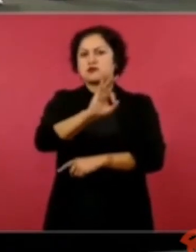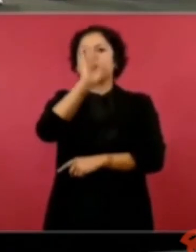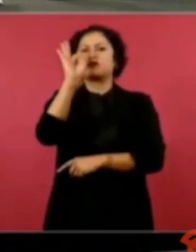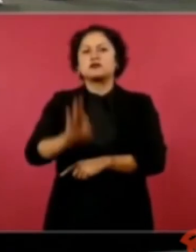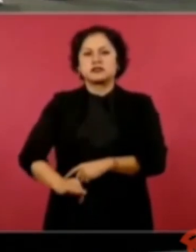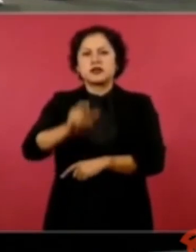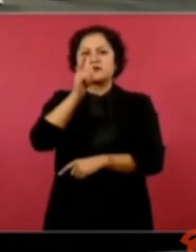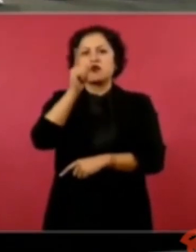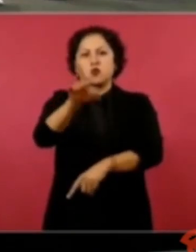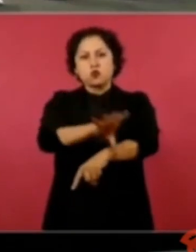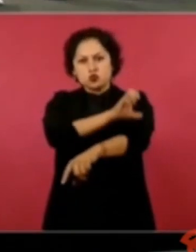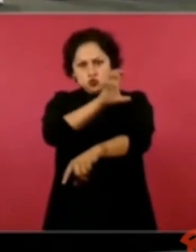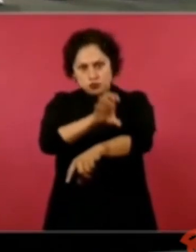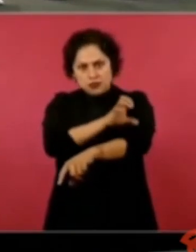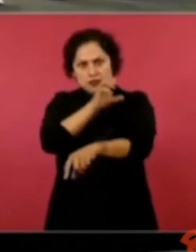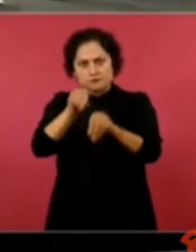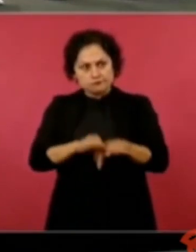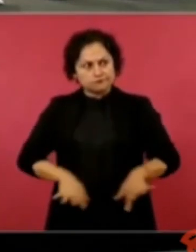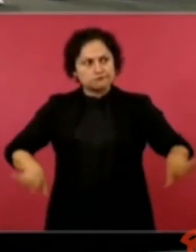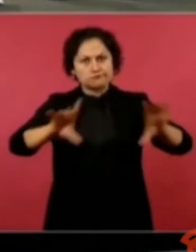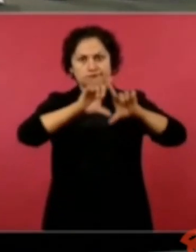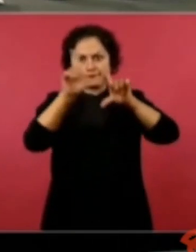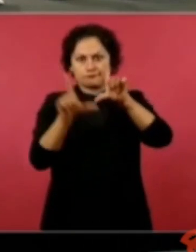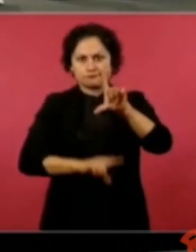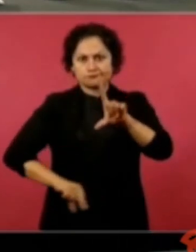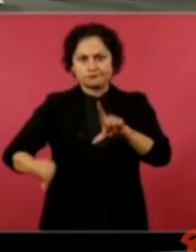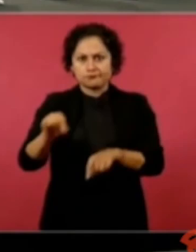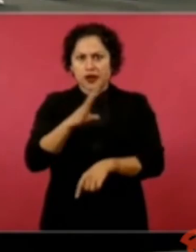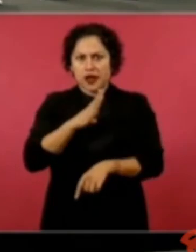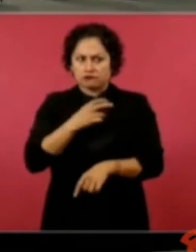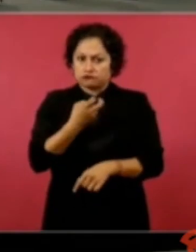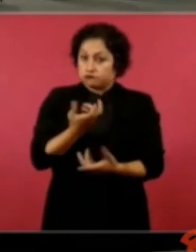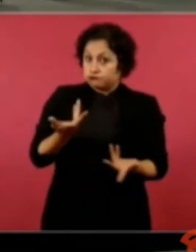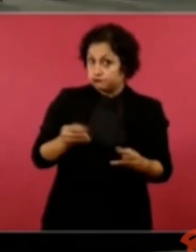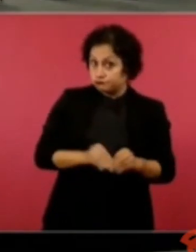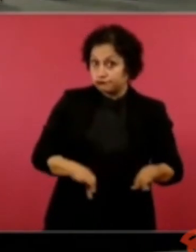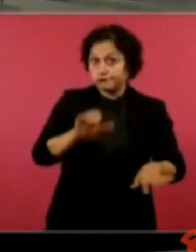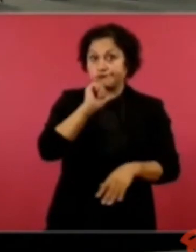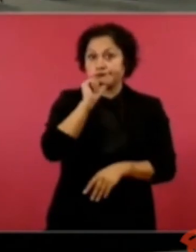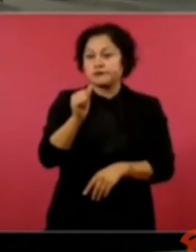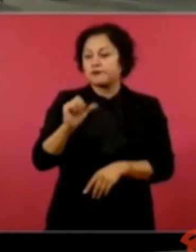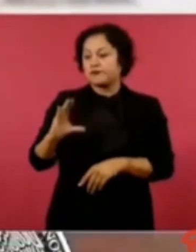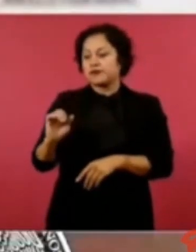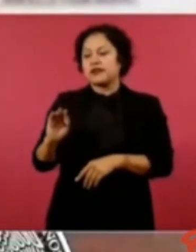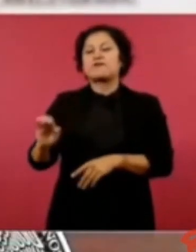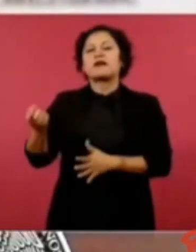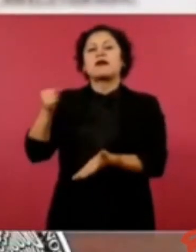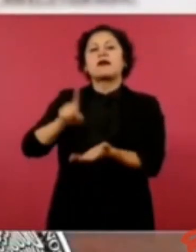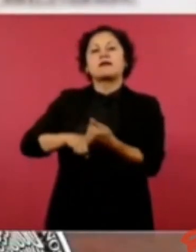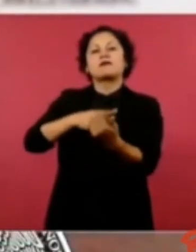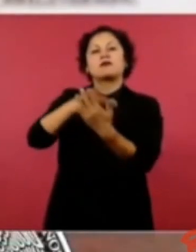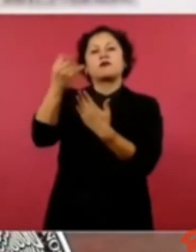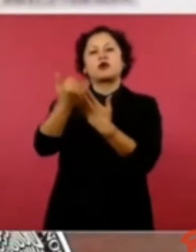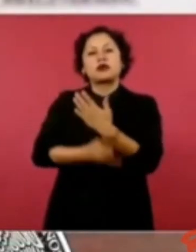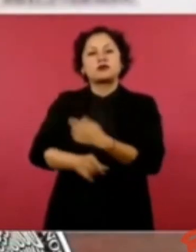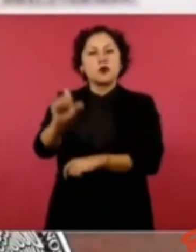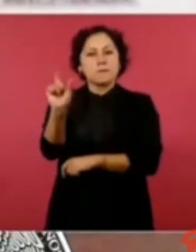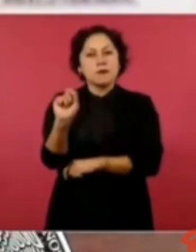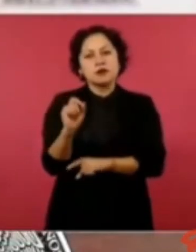del Estado al sistema eléctrico nacional. La CFE desarrolló 20 proyectos hidroeléctricos,